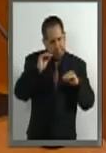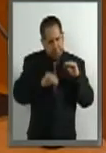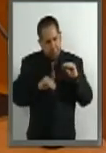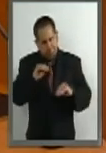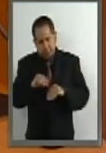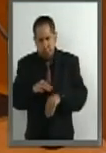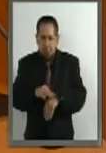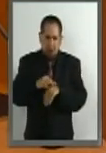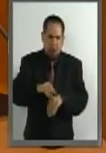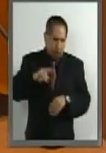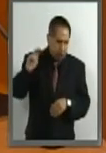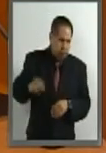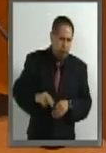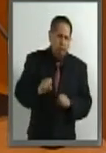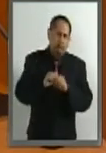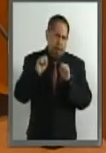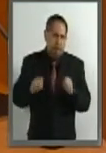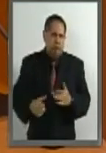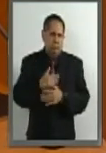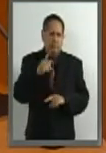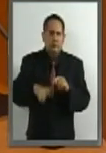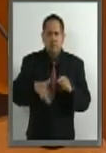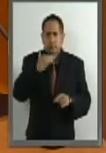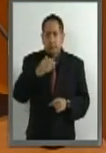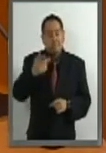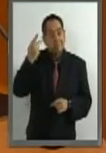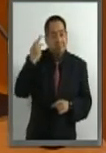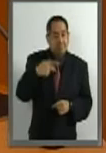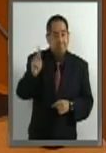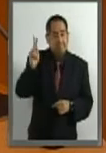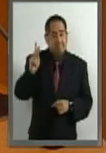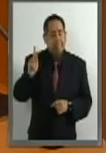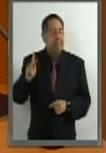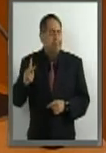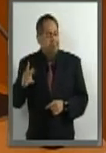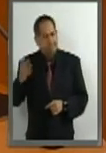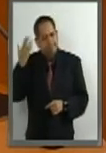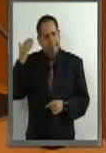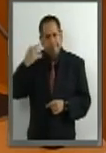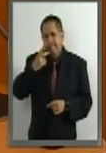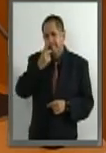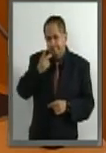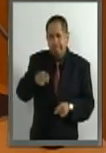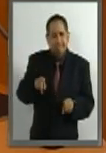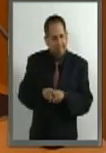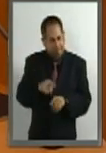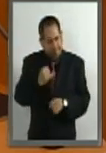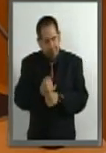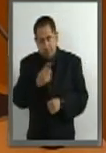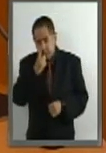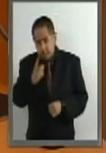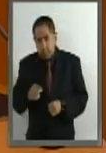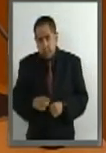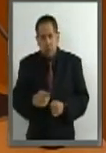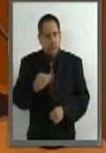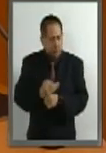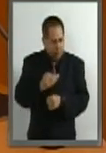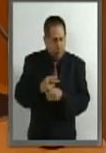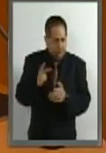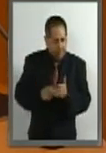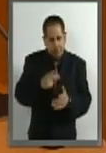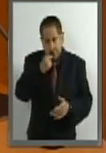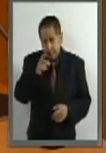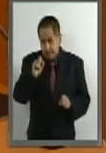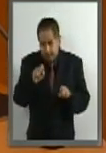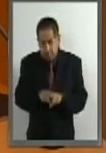hechos el Sistema Nacional Anticorrupción. Sin embargo, como lo dijimos en esa ocasión y lo sostenemos ahora,